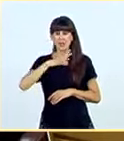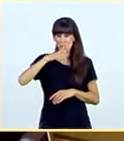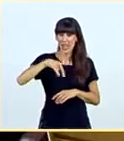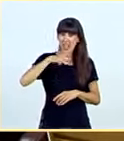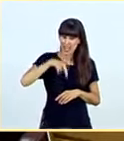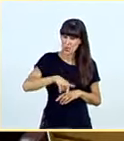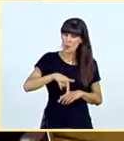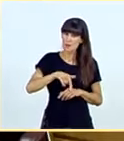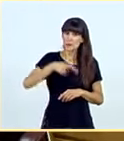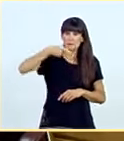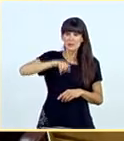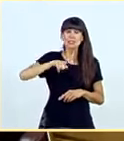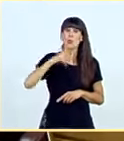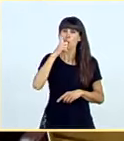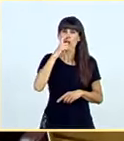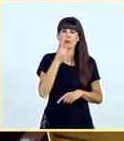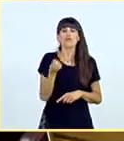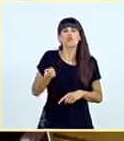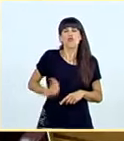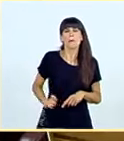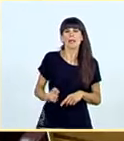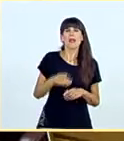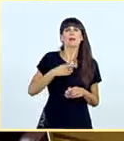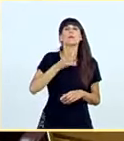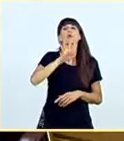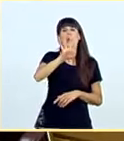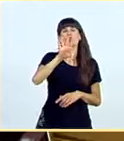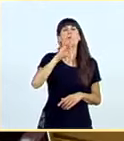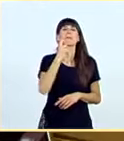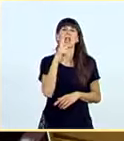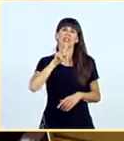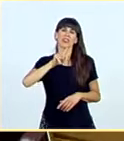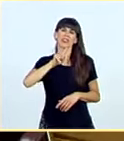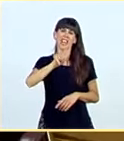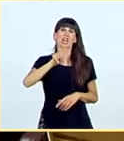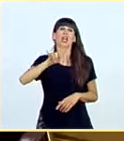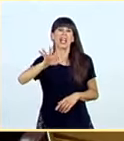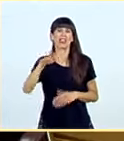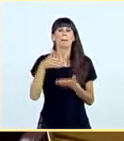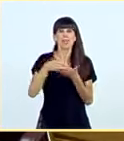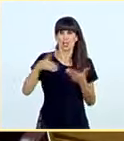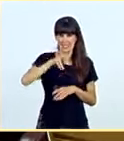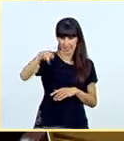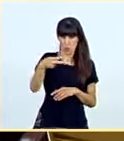junio hemos pagado una nómina de 4.115 millones de euros, 1